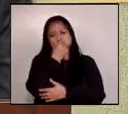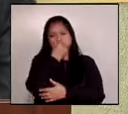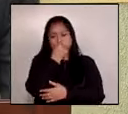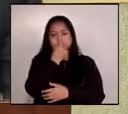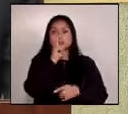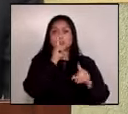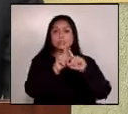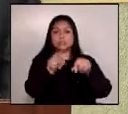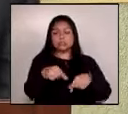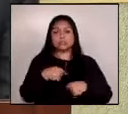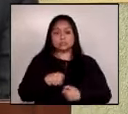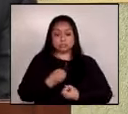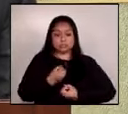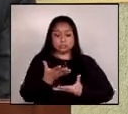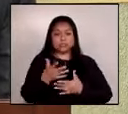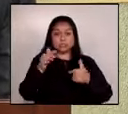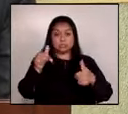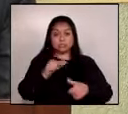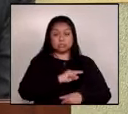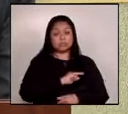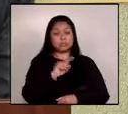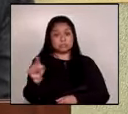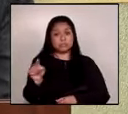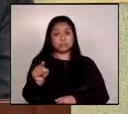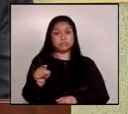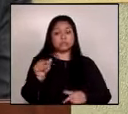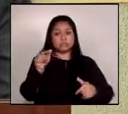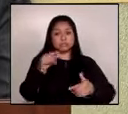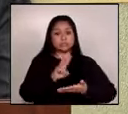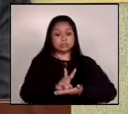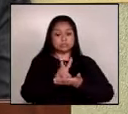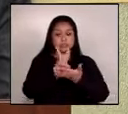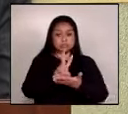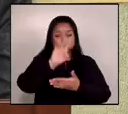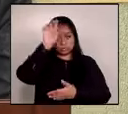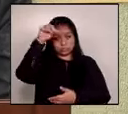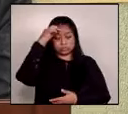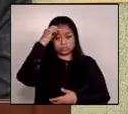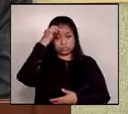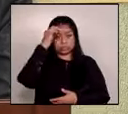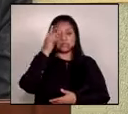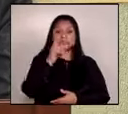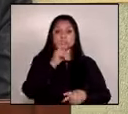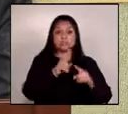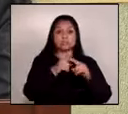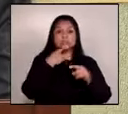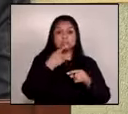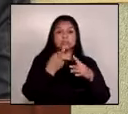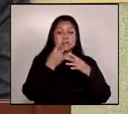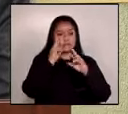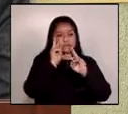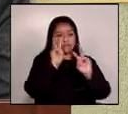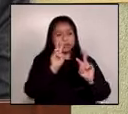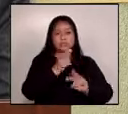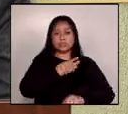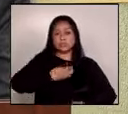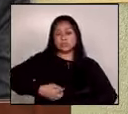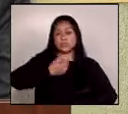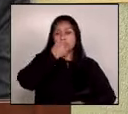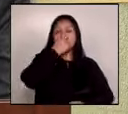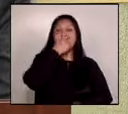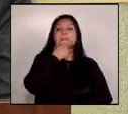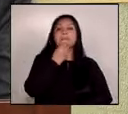atendiendo a ese mandato la voluntad política y visión del presidente Arevalo y la